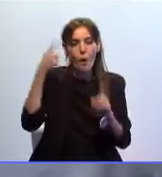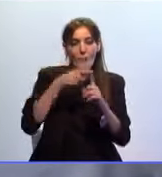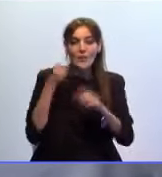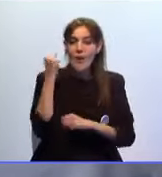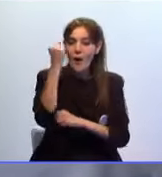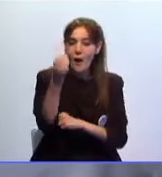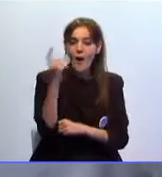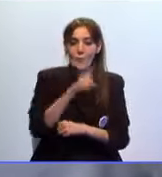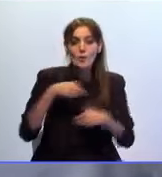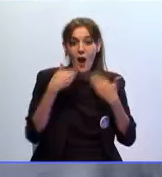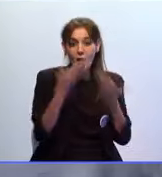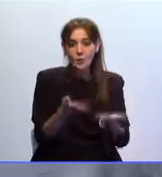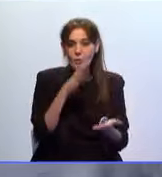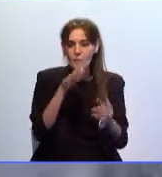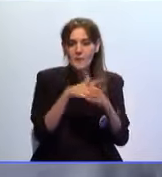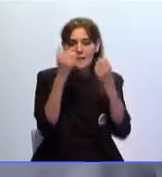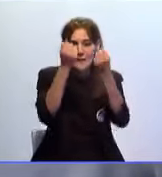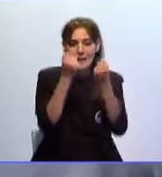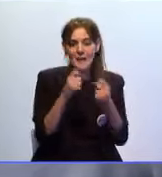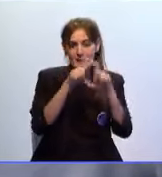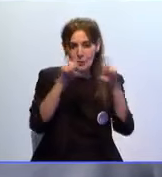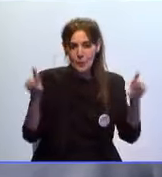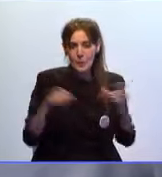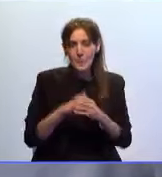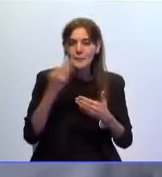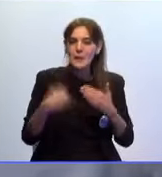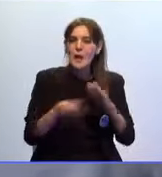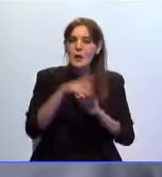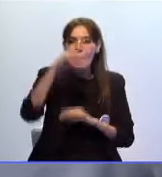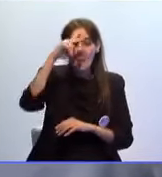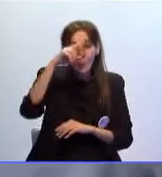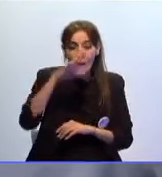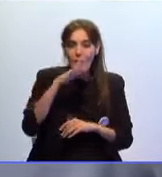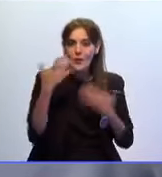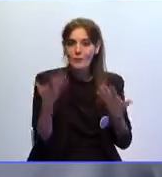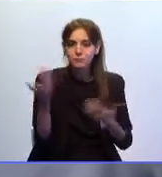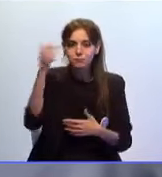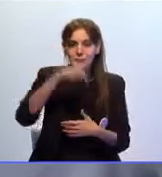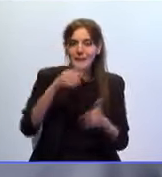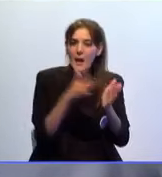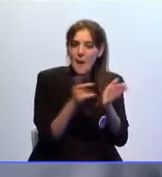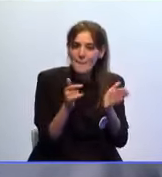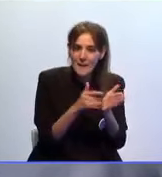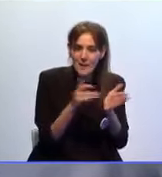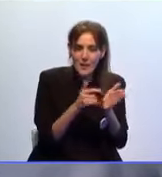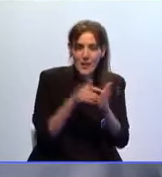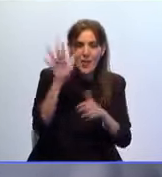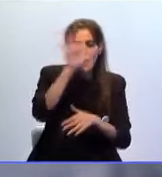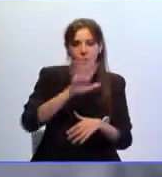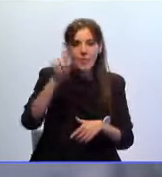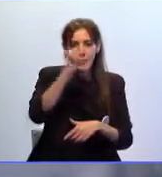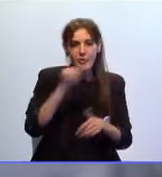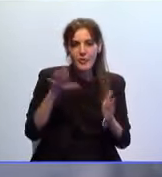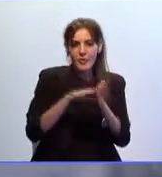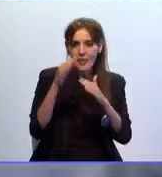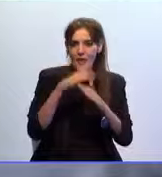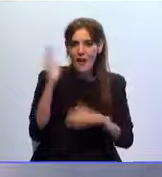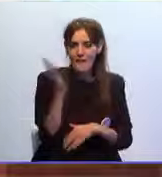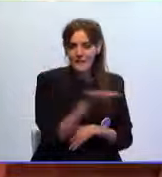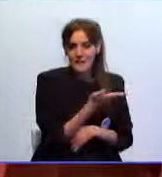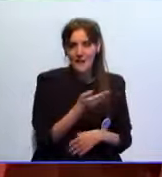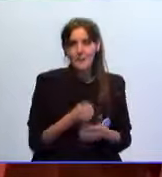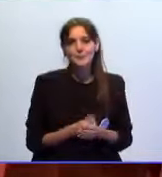evidente predisposición ante las instituciones. Seguimos con preocupación en lo que pasa en Valencia y en el resto de zonas afectadas por la dana.